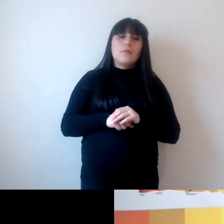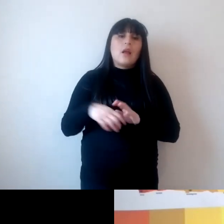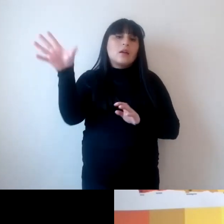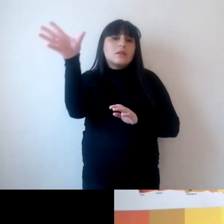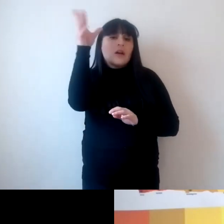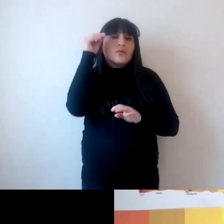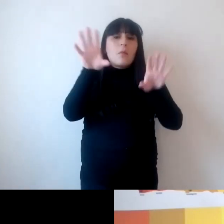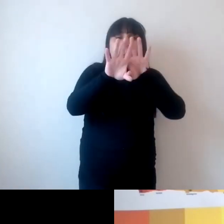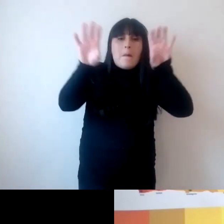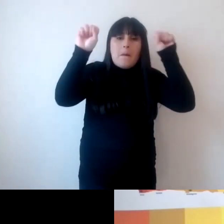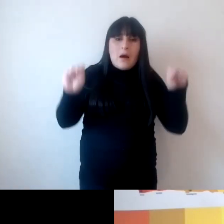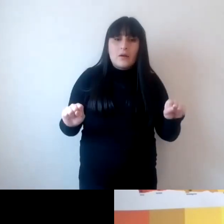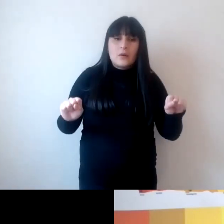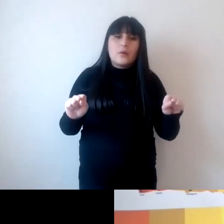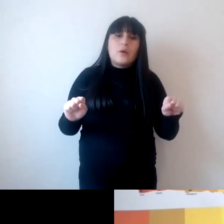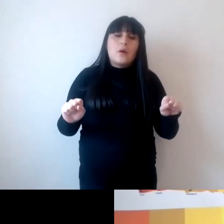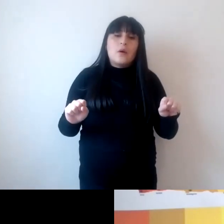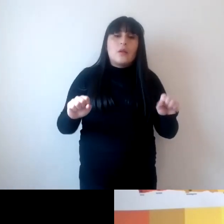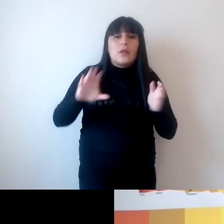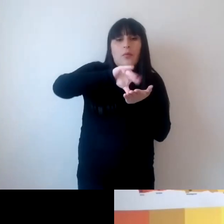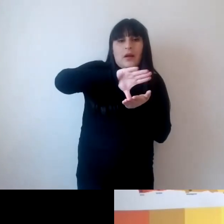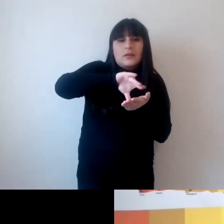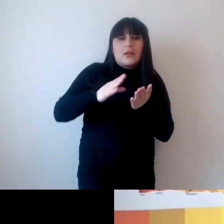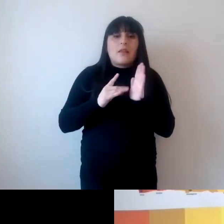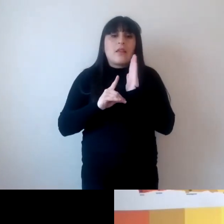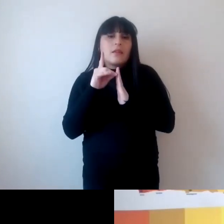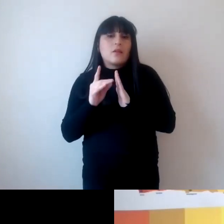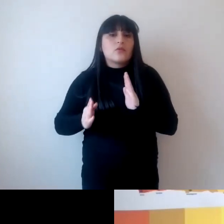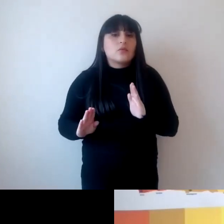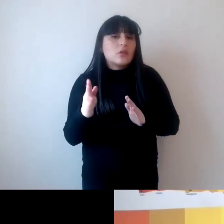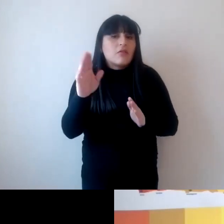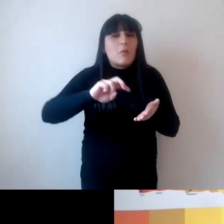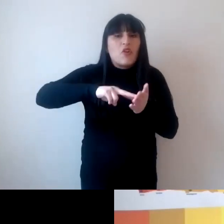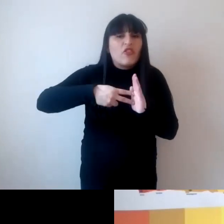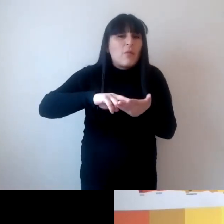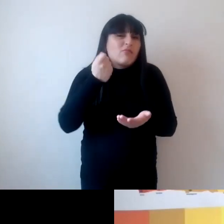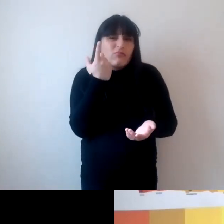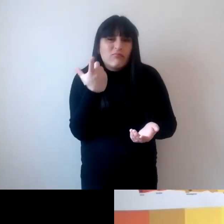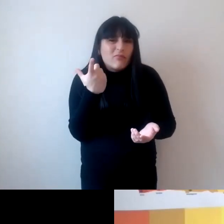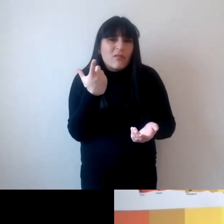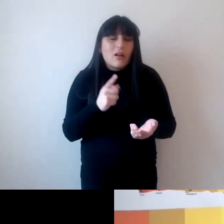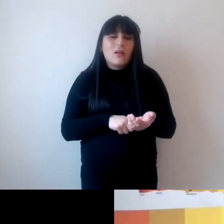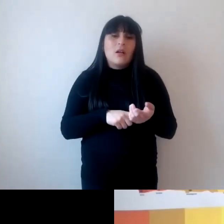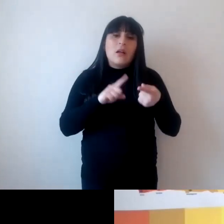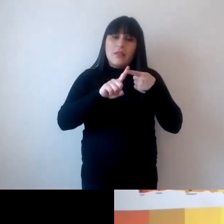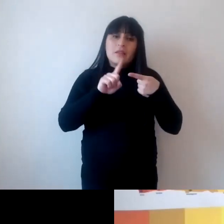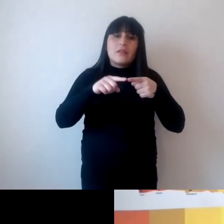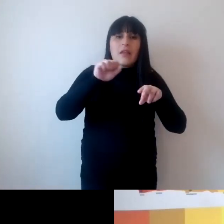los objetivos para el desarrollo sostenible qué problema hay con estos objetivos bueno pues que el objetivo 13 de acción por el clima